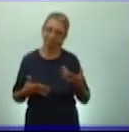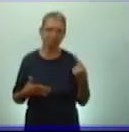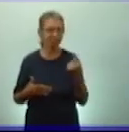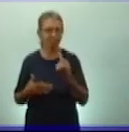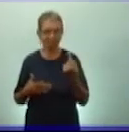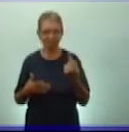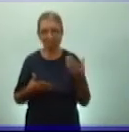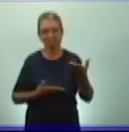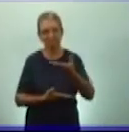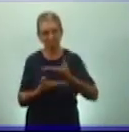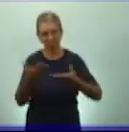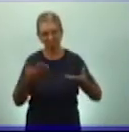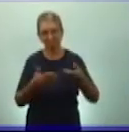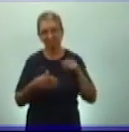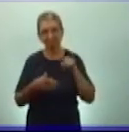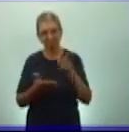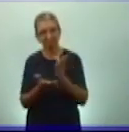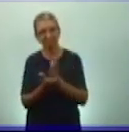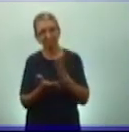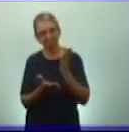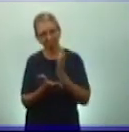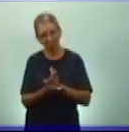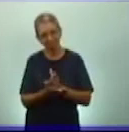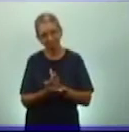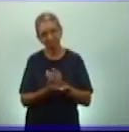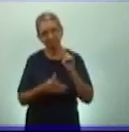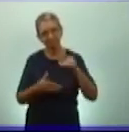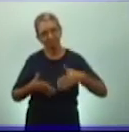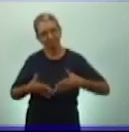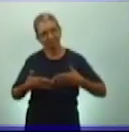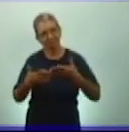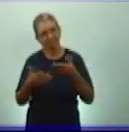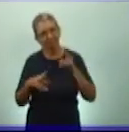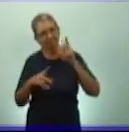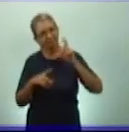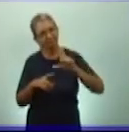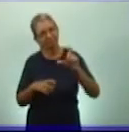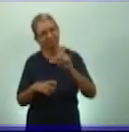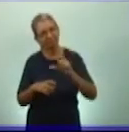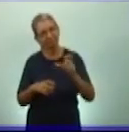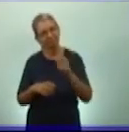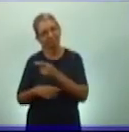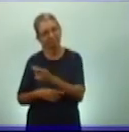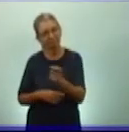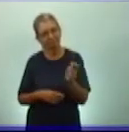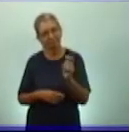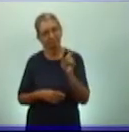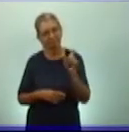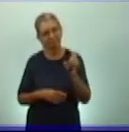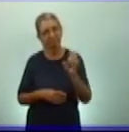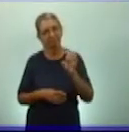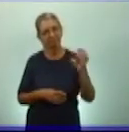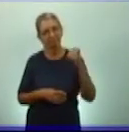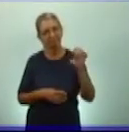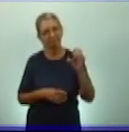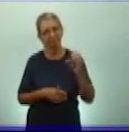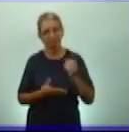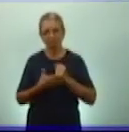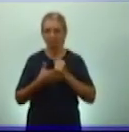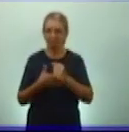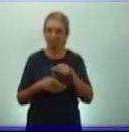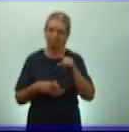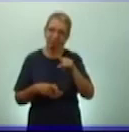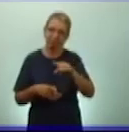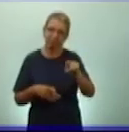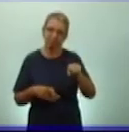compartido con ustedes estas clases que están saliendo por el canal educativo y que está haciendo además para ayuda suya,